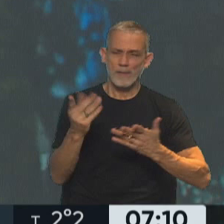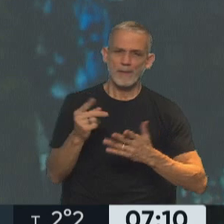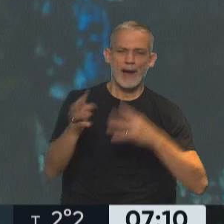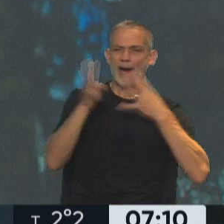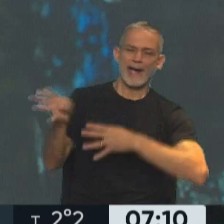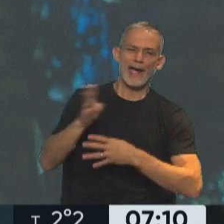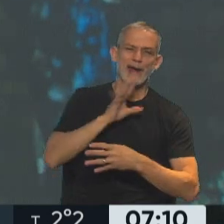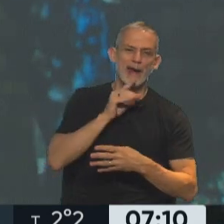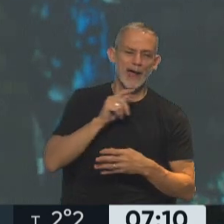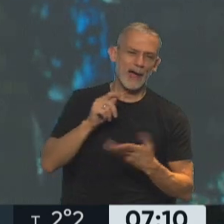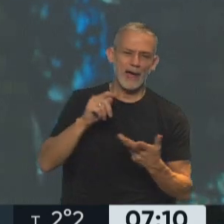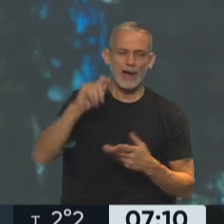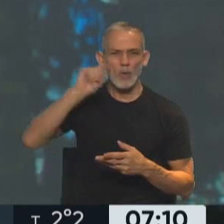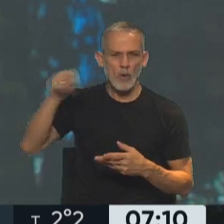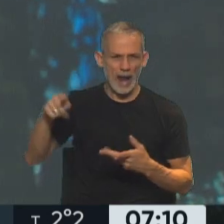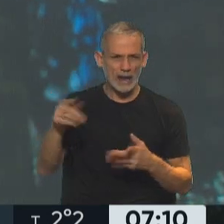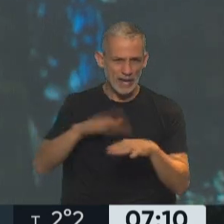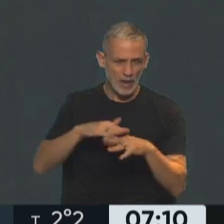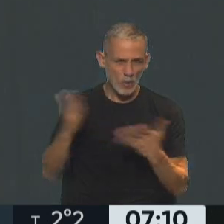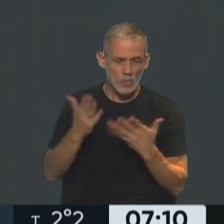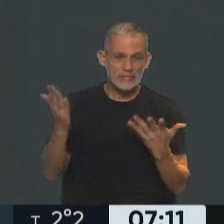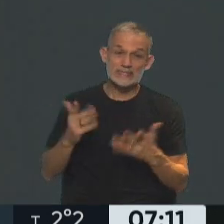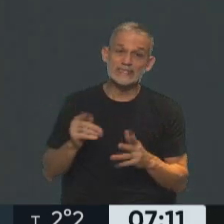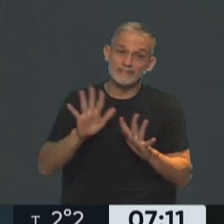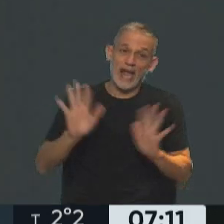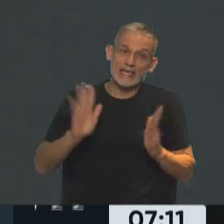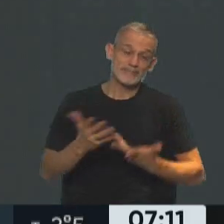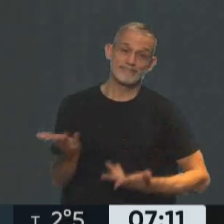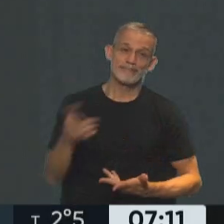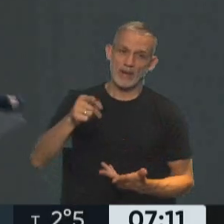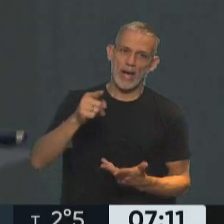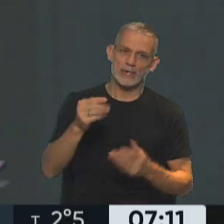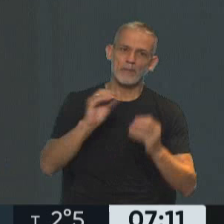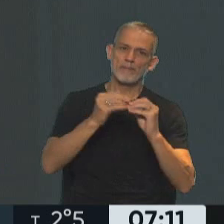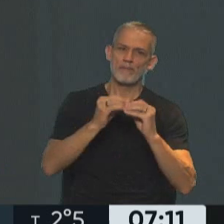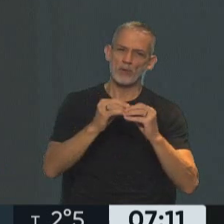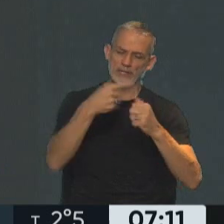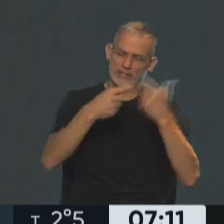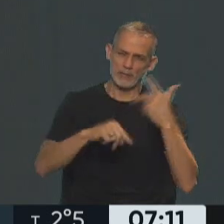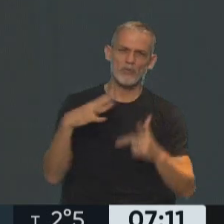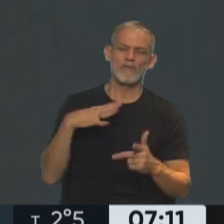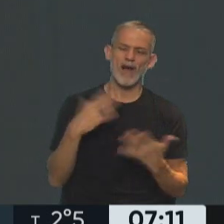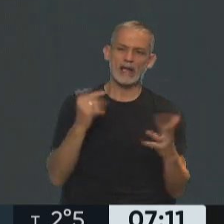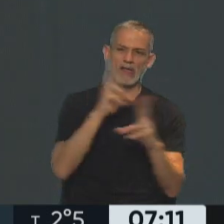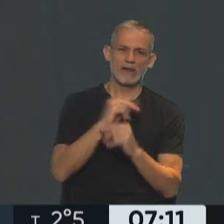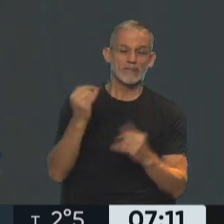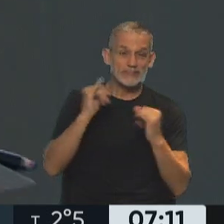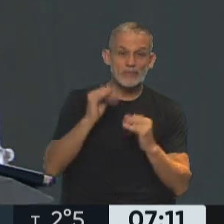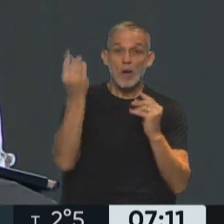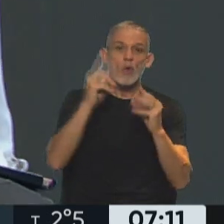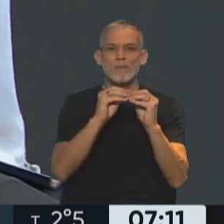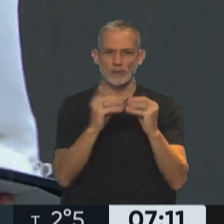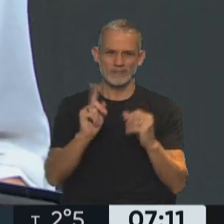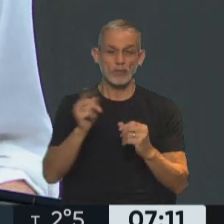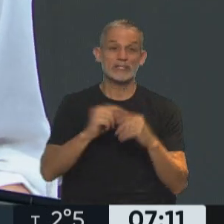guerra en Ucrania, nos complica tanto la vida? Así es. Bueno, ahí tenés muchos motivos. Por la falta de gasoil no se explica por uno solo. Vos